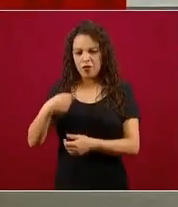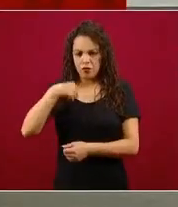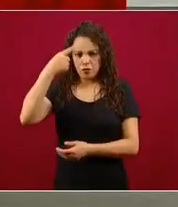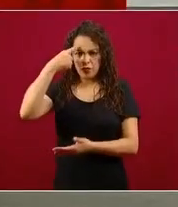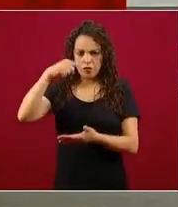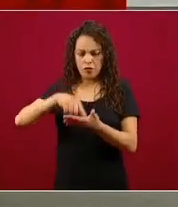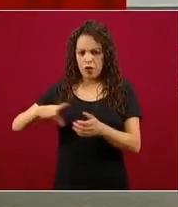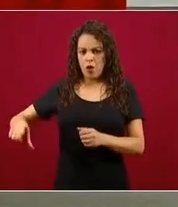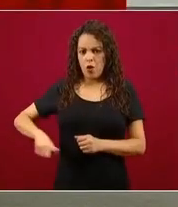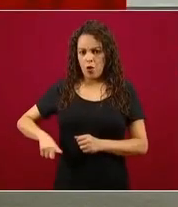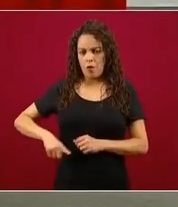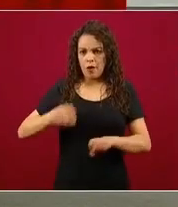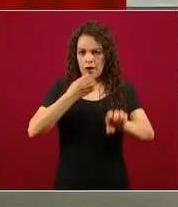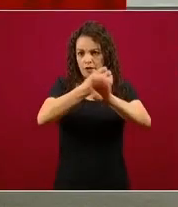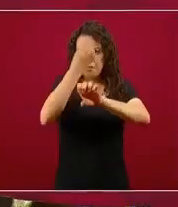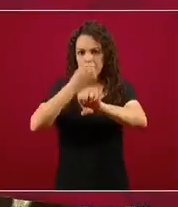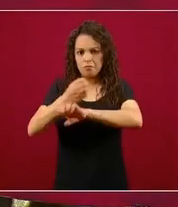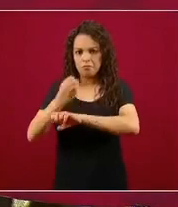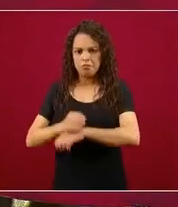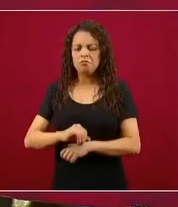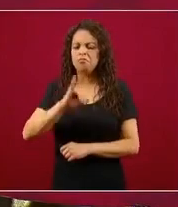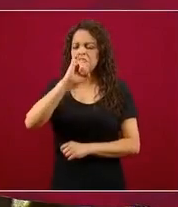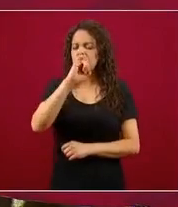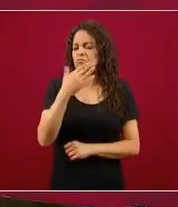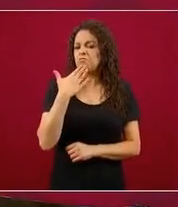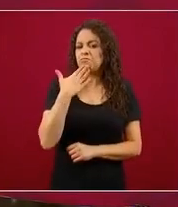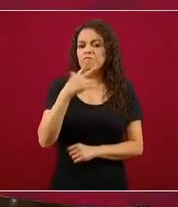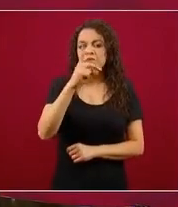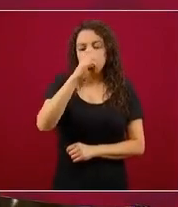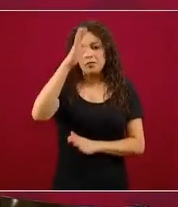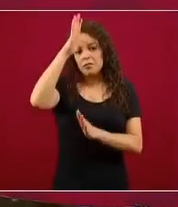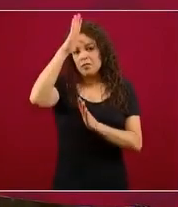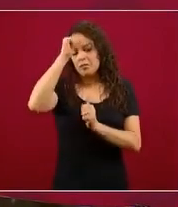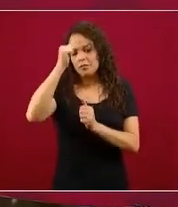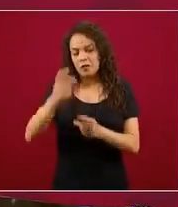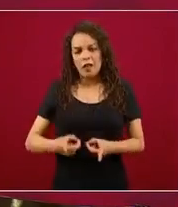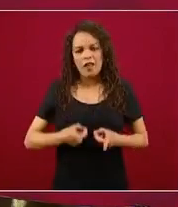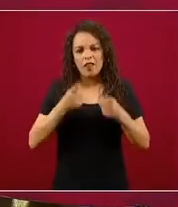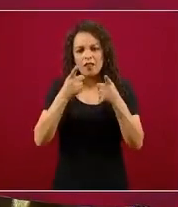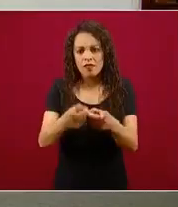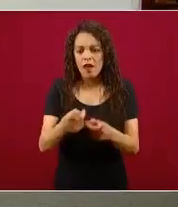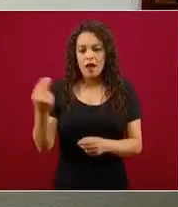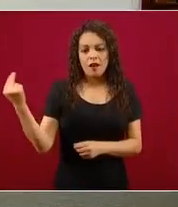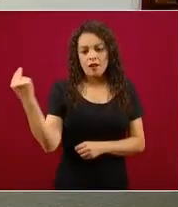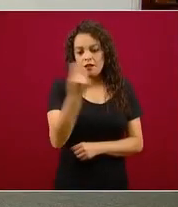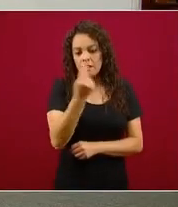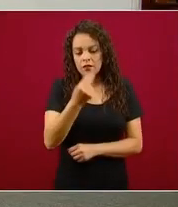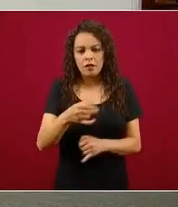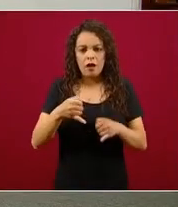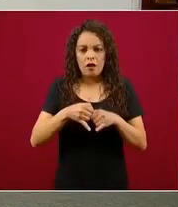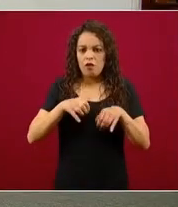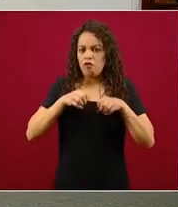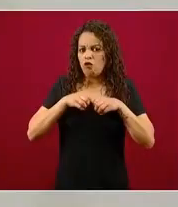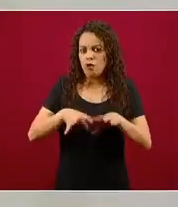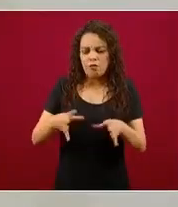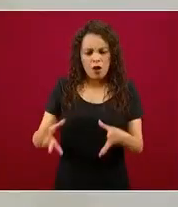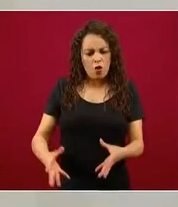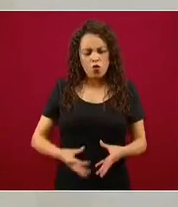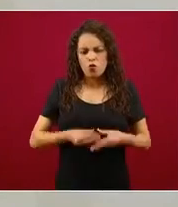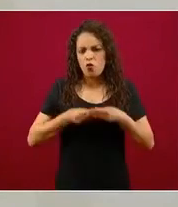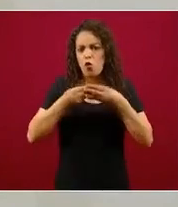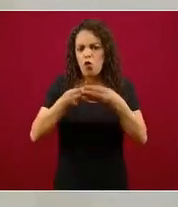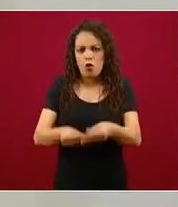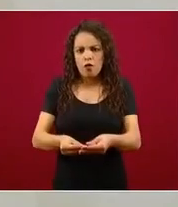totalmente de acuerdo con otorgar toda la información que tienen disponible a la mano para